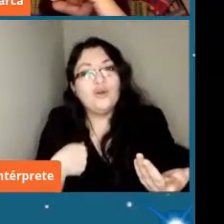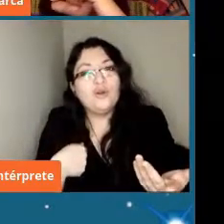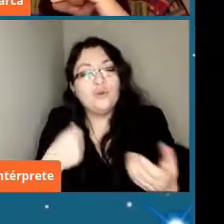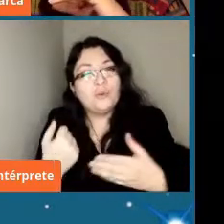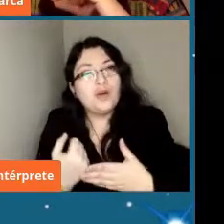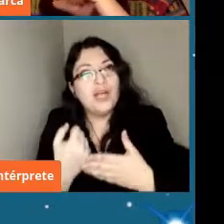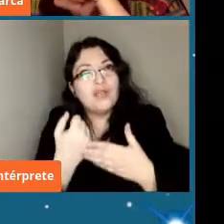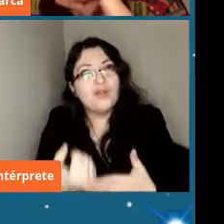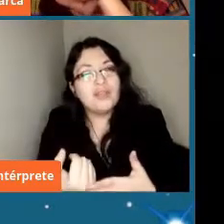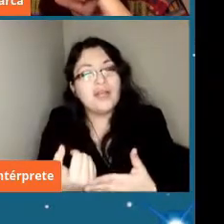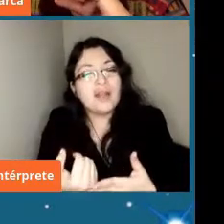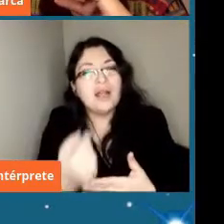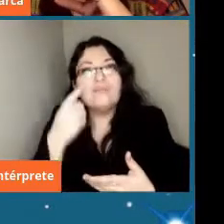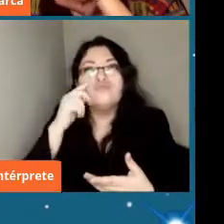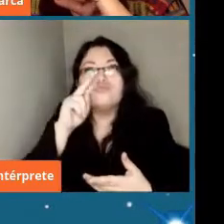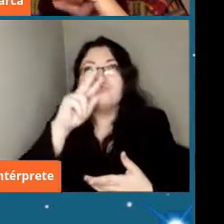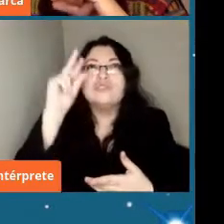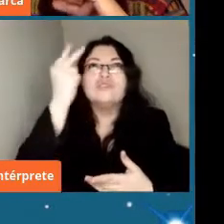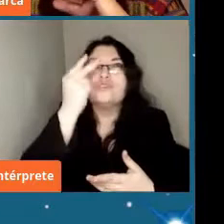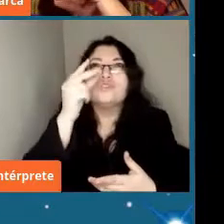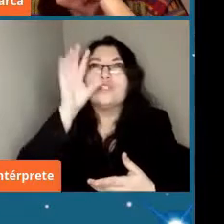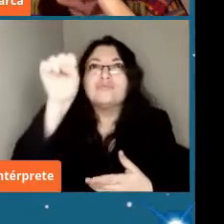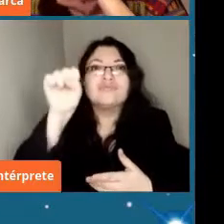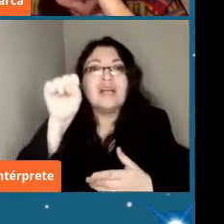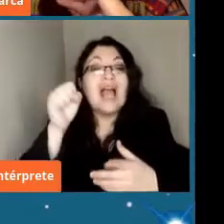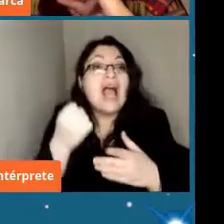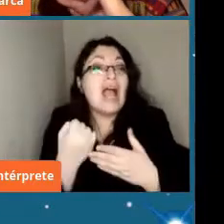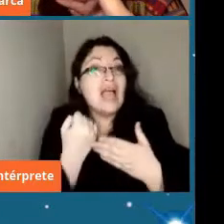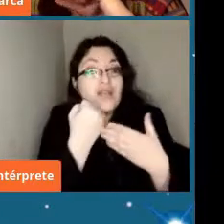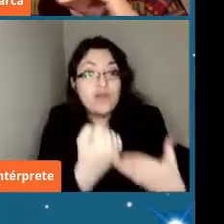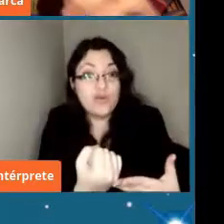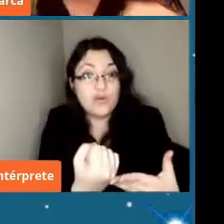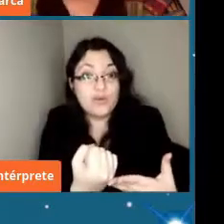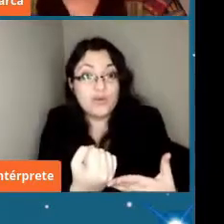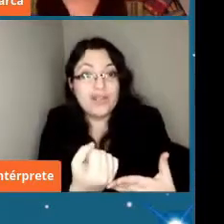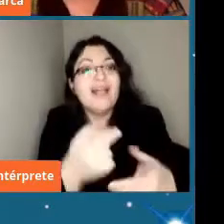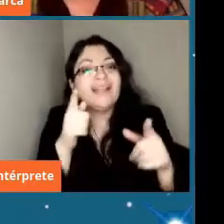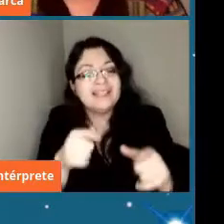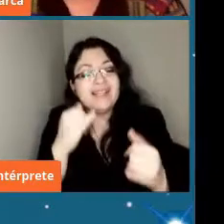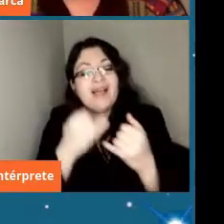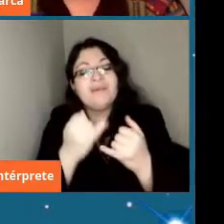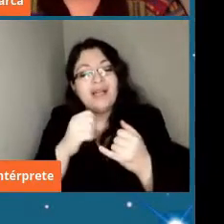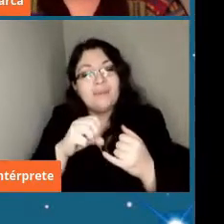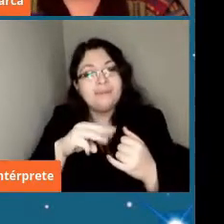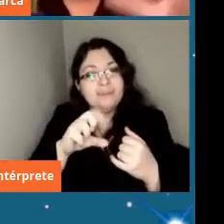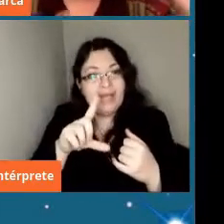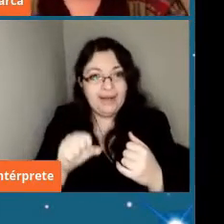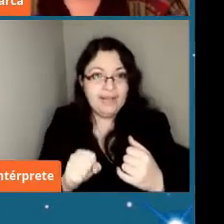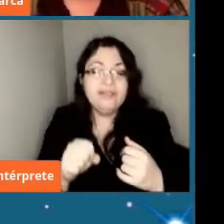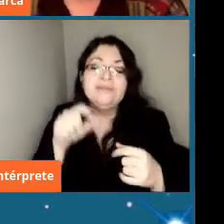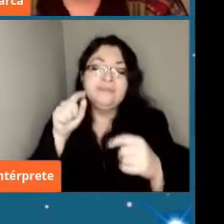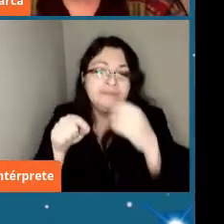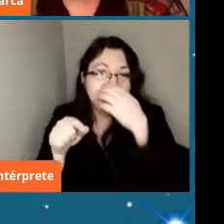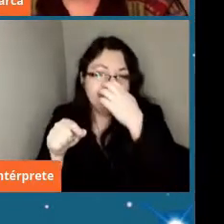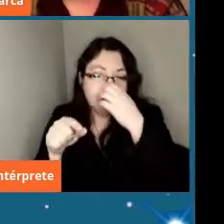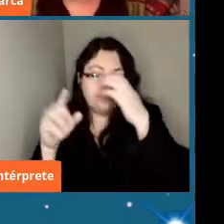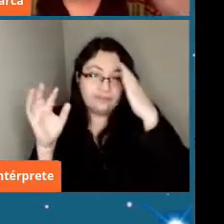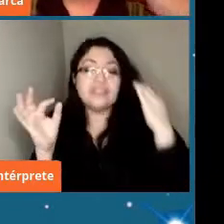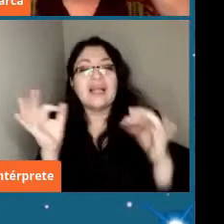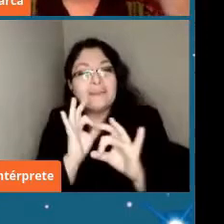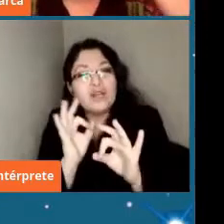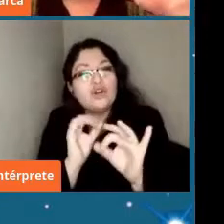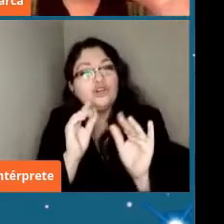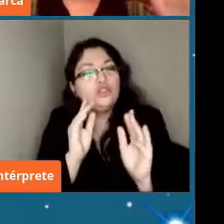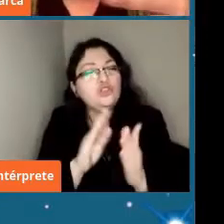base de datos e imágenes ya existentes y esa fue la charla de nuestra amiga Amelia Bayo que explicó paso a